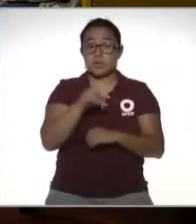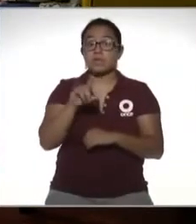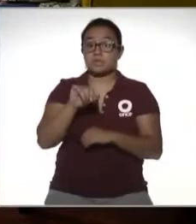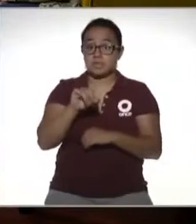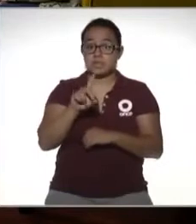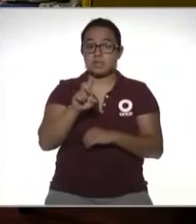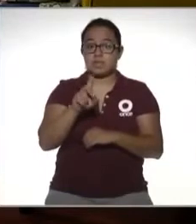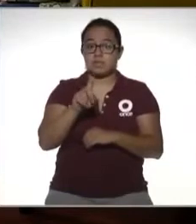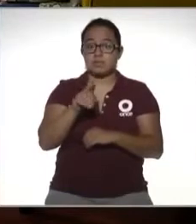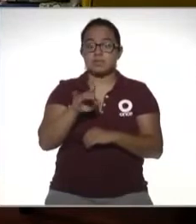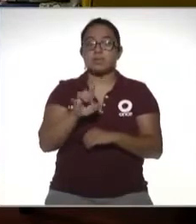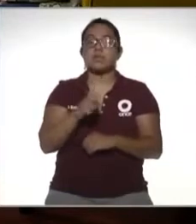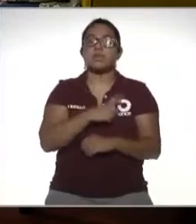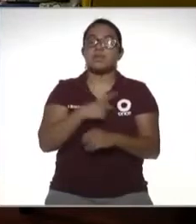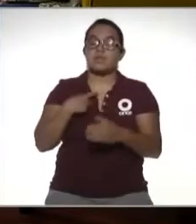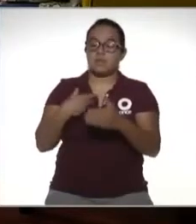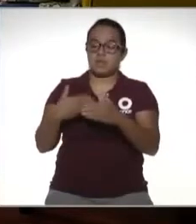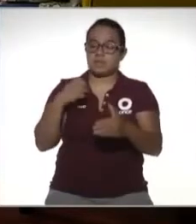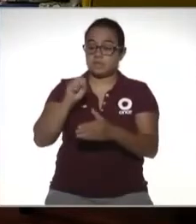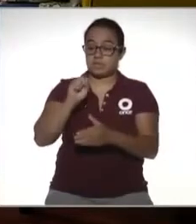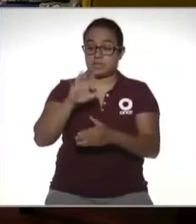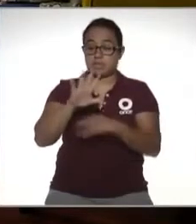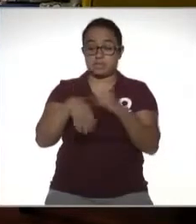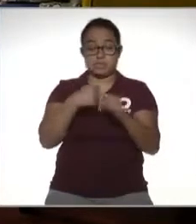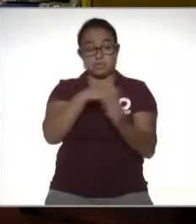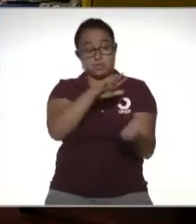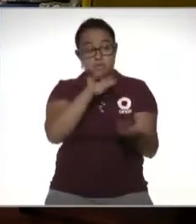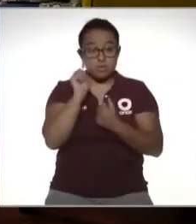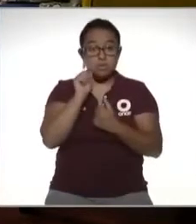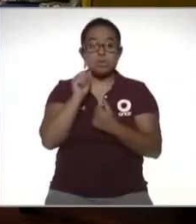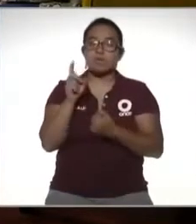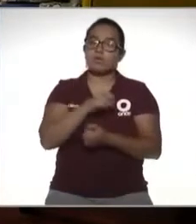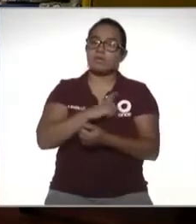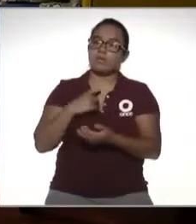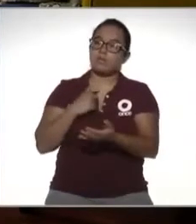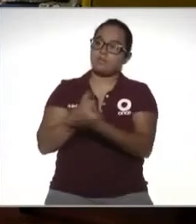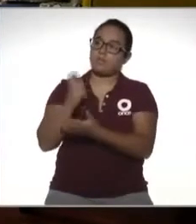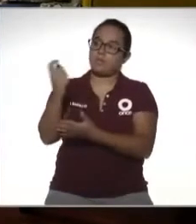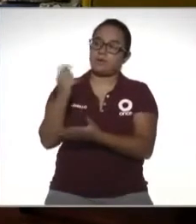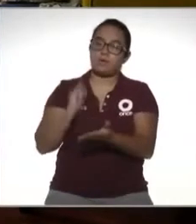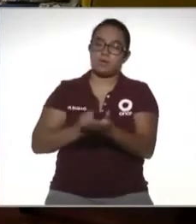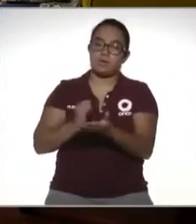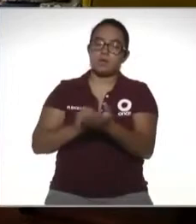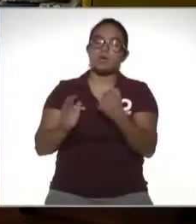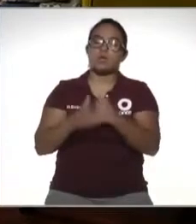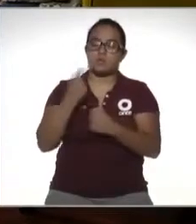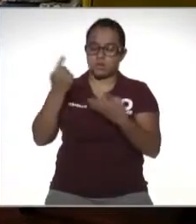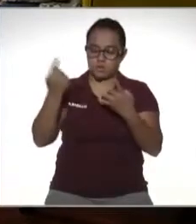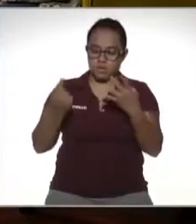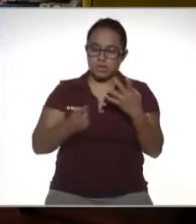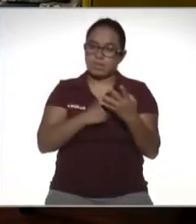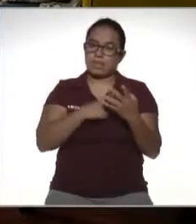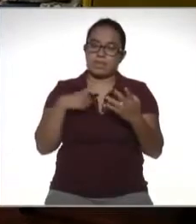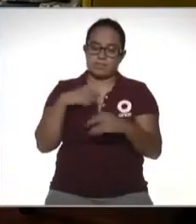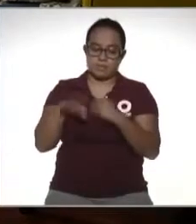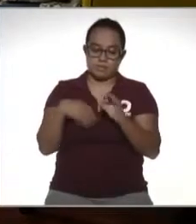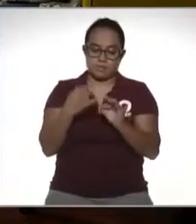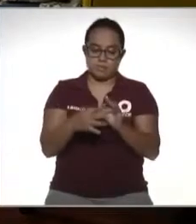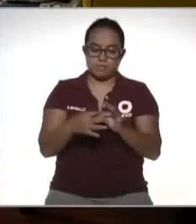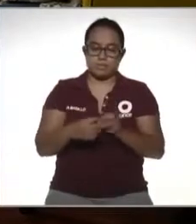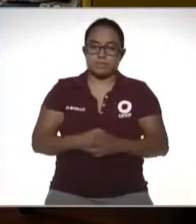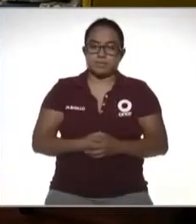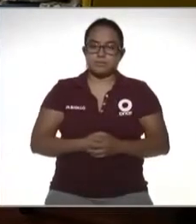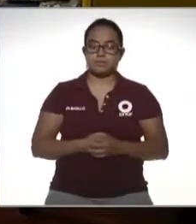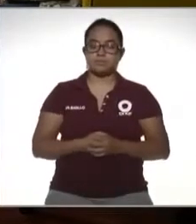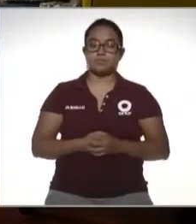antes de los 65 años retiró ese dinero pues entonces tendría que pagar el impuesto correspondiente porque hay unos requisitos que cumplir ya